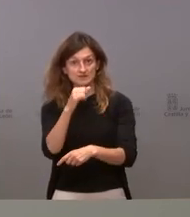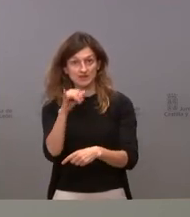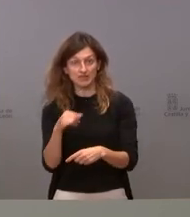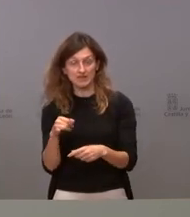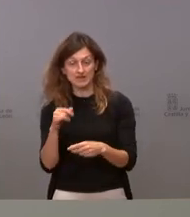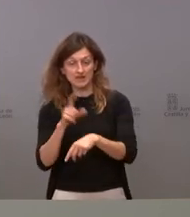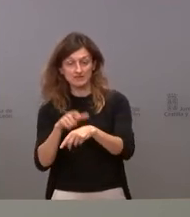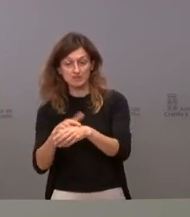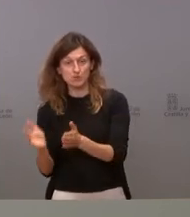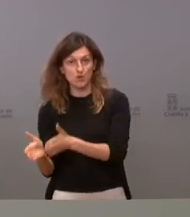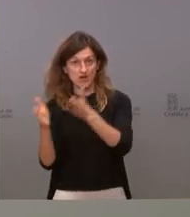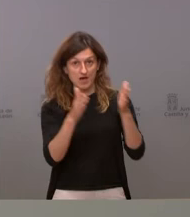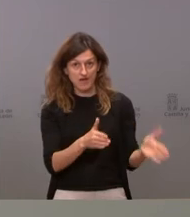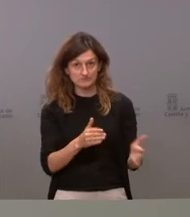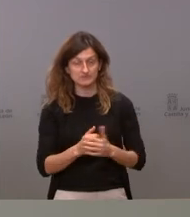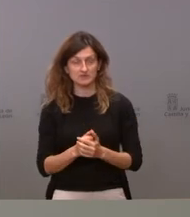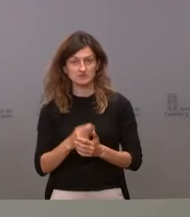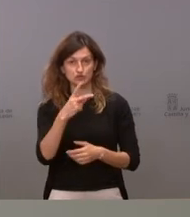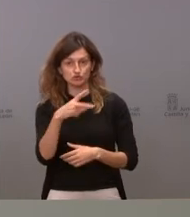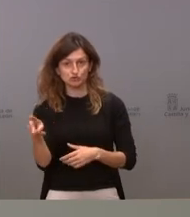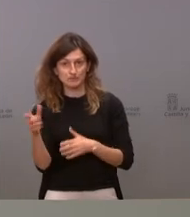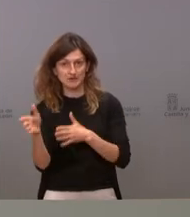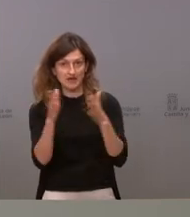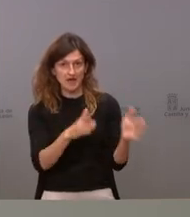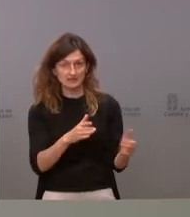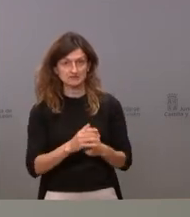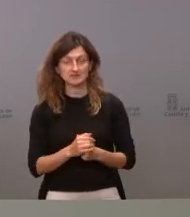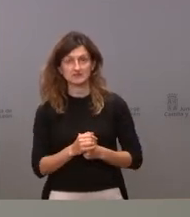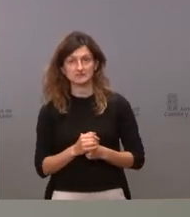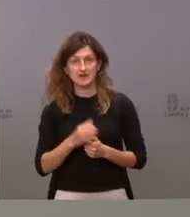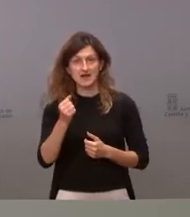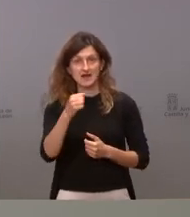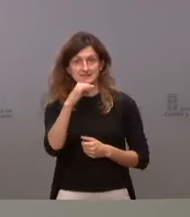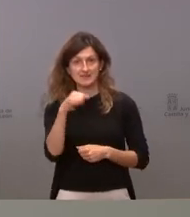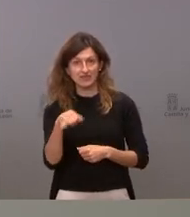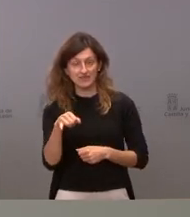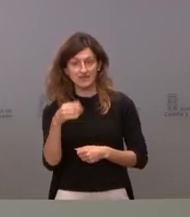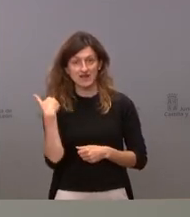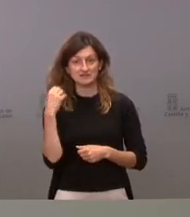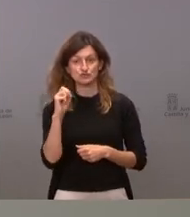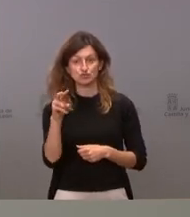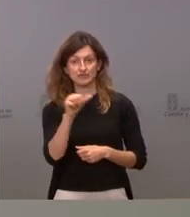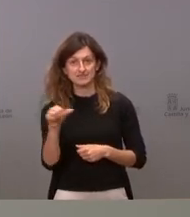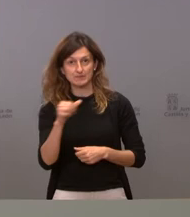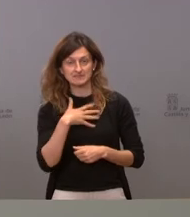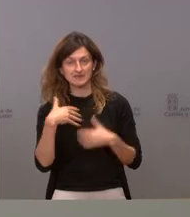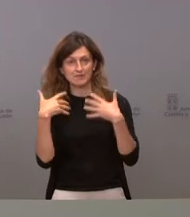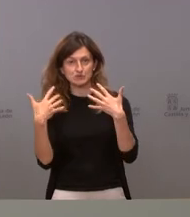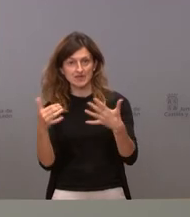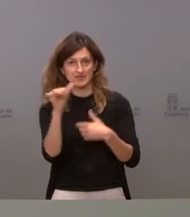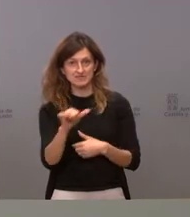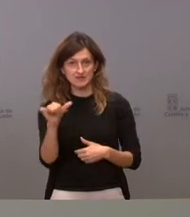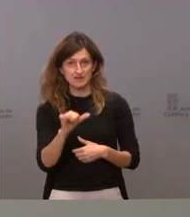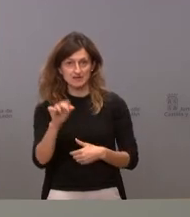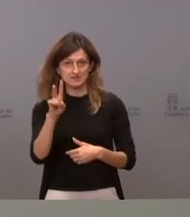el tiempo de al menos dos semanas es decir sobre todo la de AstraZeneca que eran 12 semanas adelantarla a 10 la ponencia de